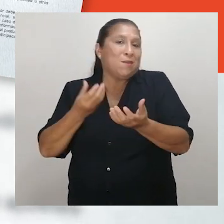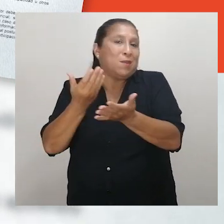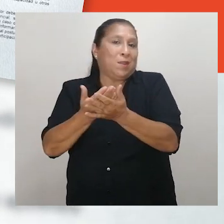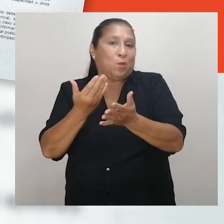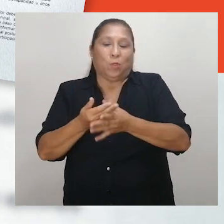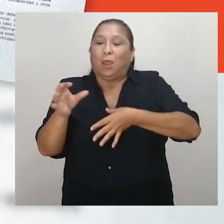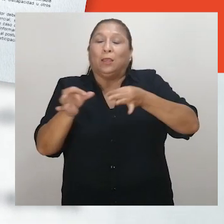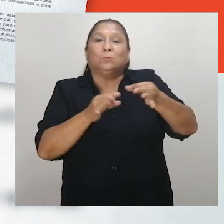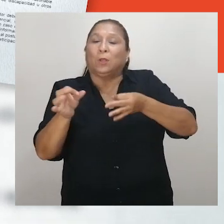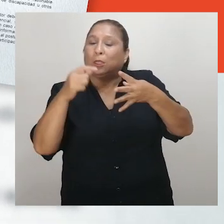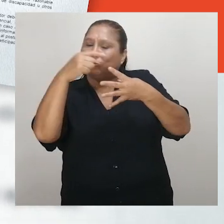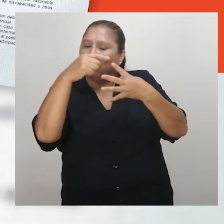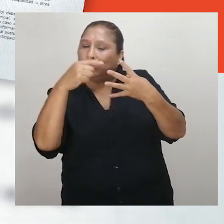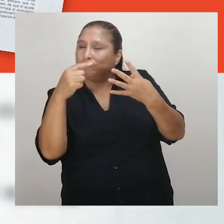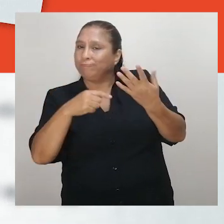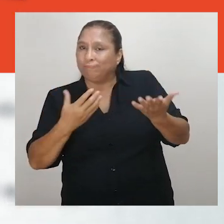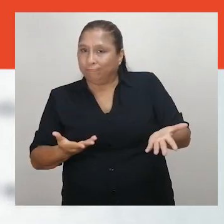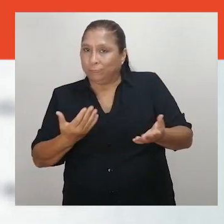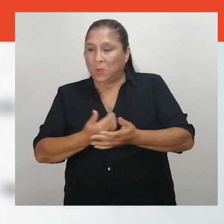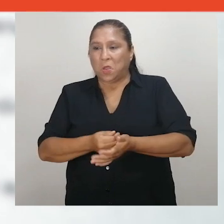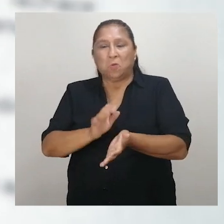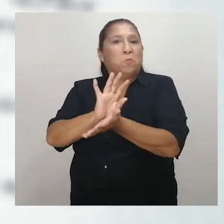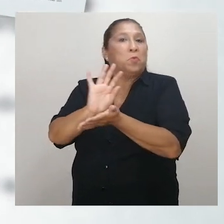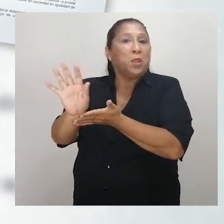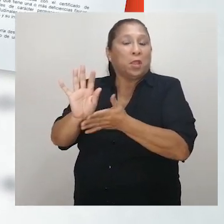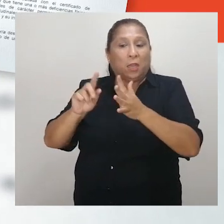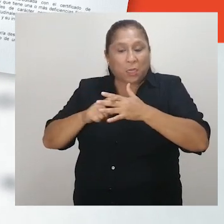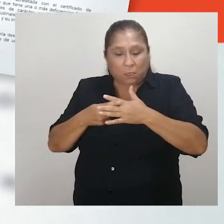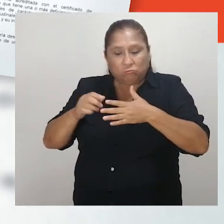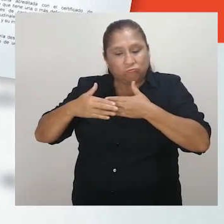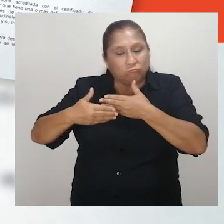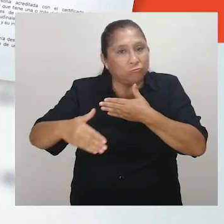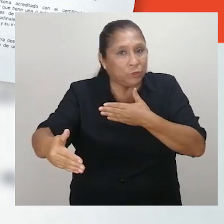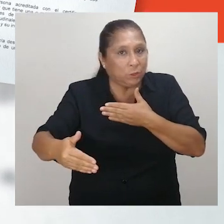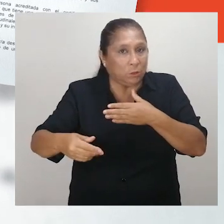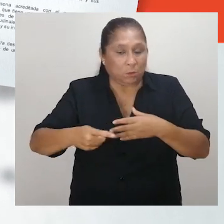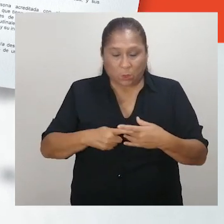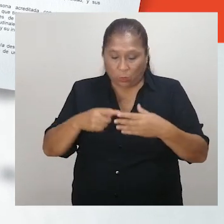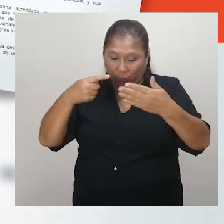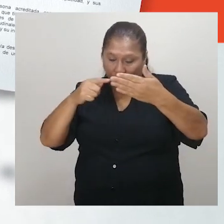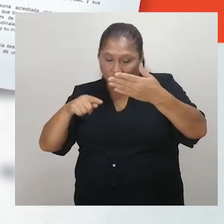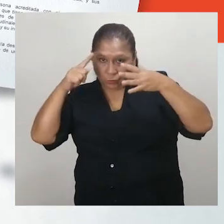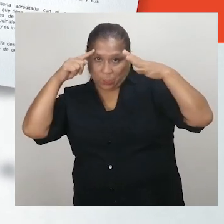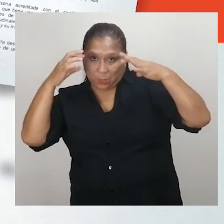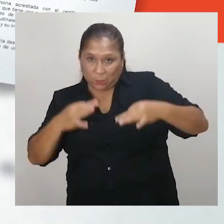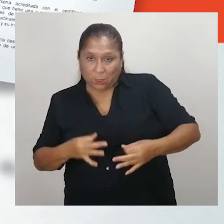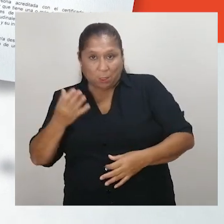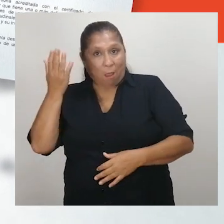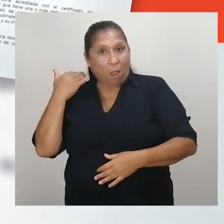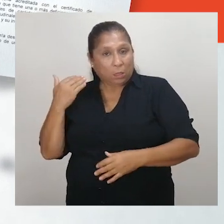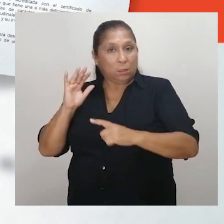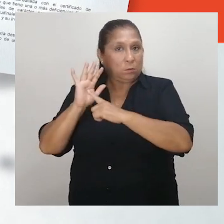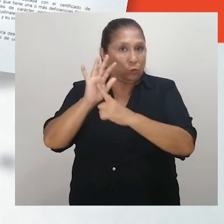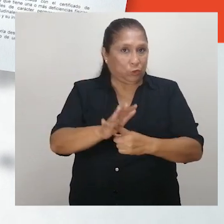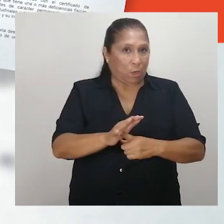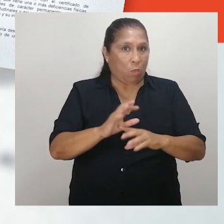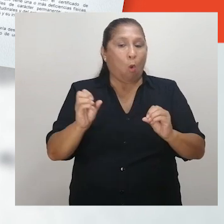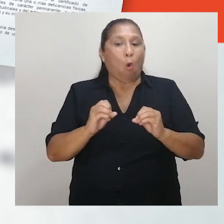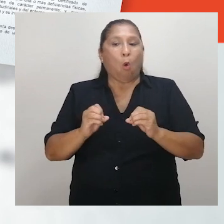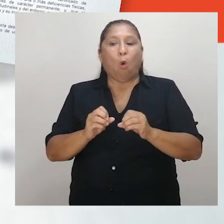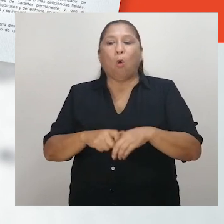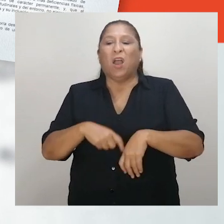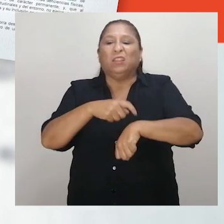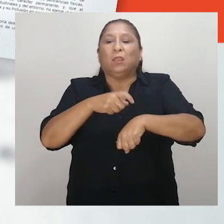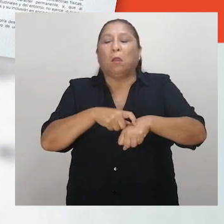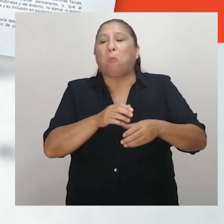de selección y no da razones de esa omisión. Deniega el inicio del procedimiento deliberativo anteriormente